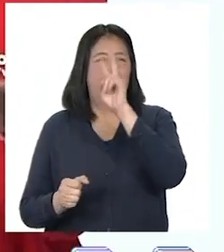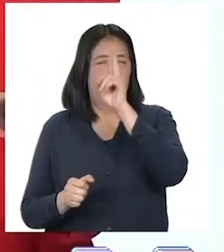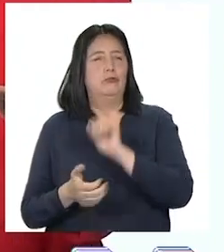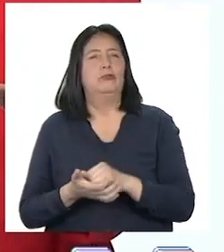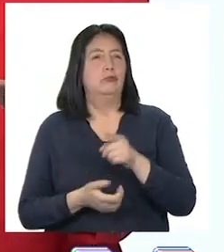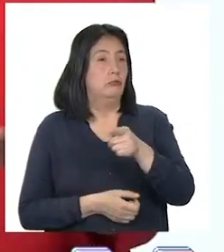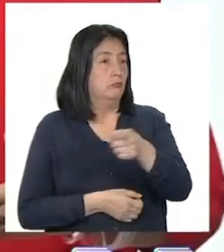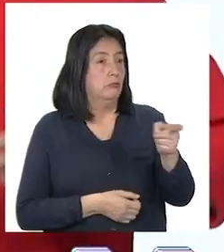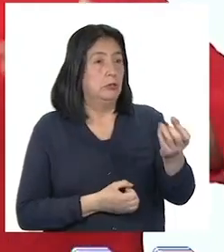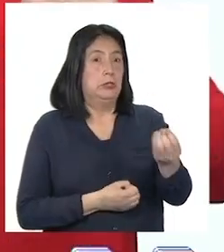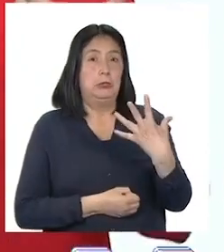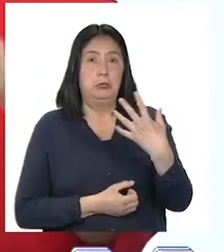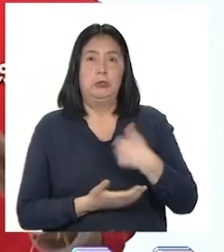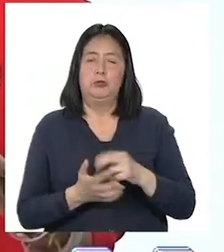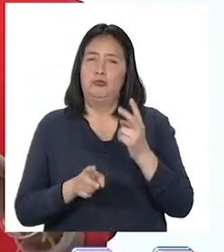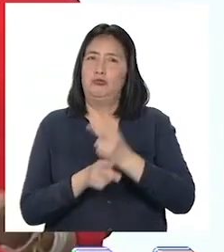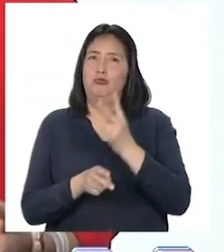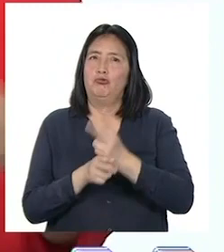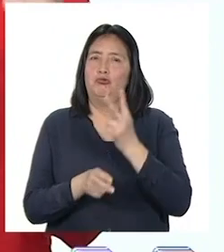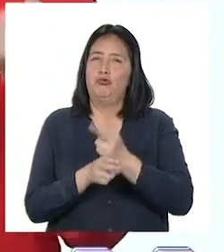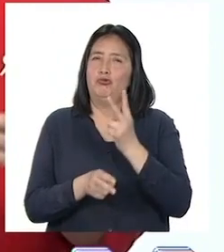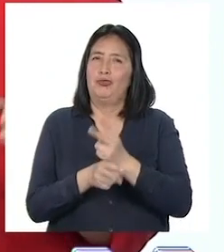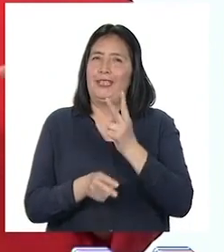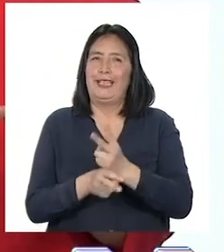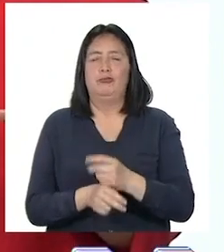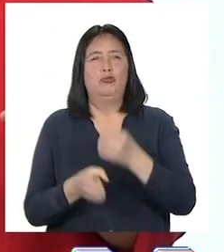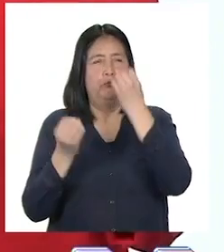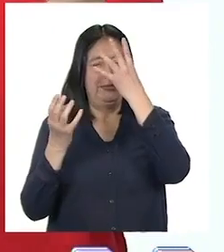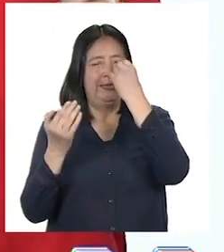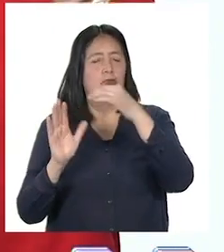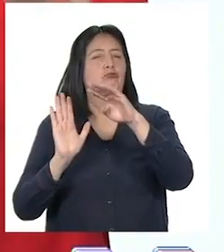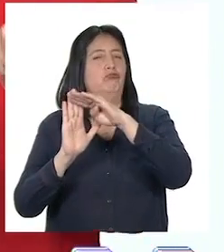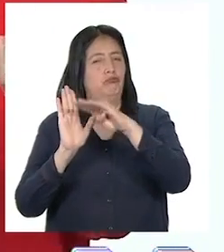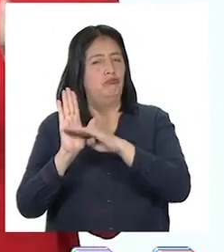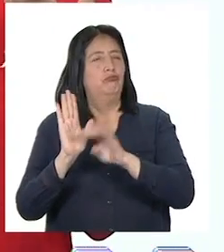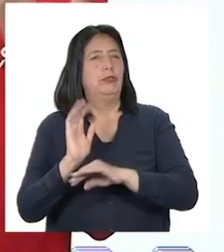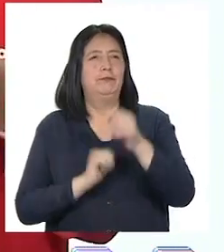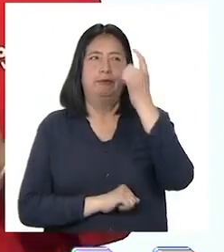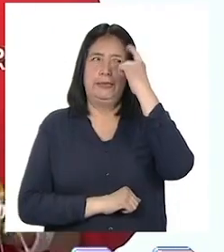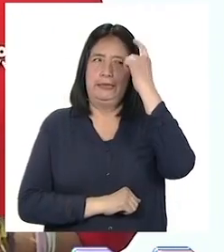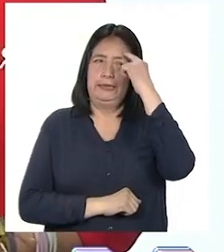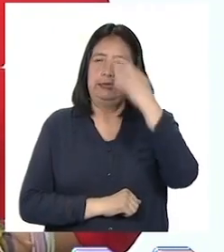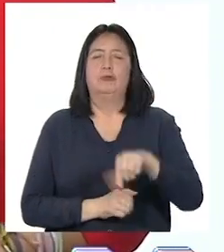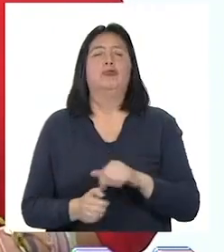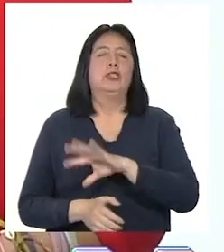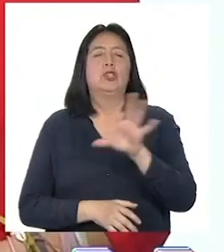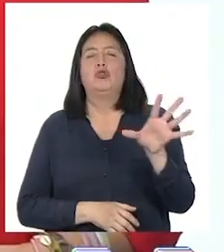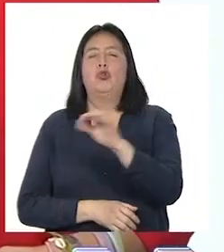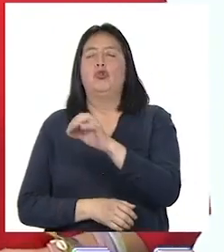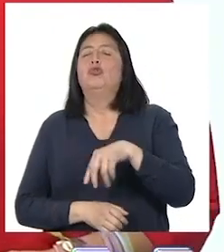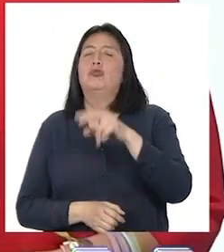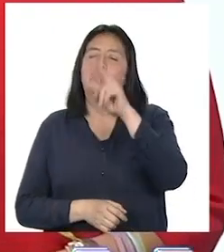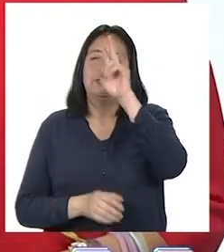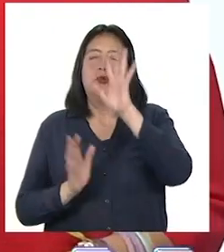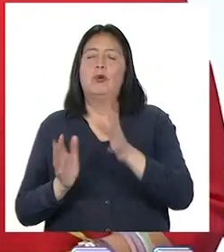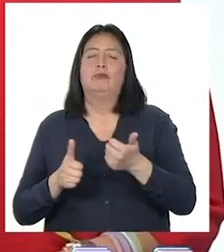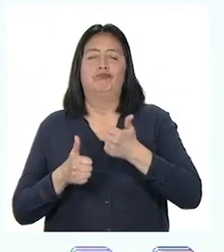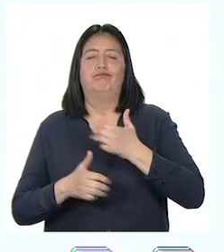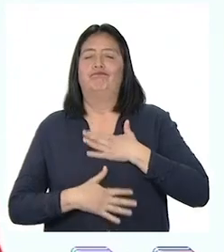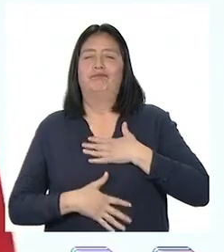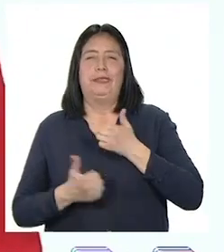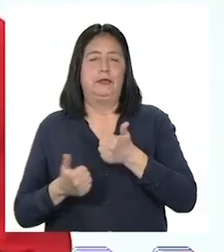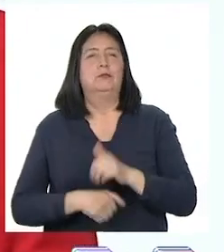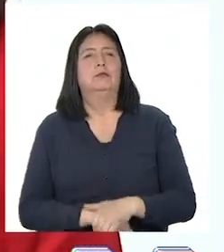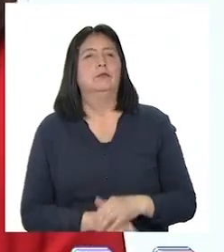Como ustedes han dicho, cuidándolo, cumpliendo las normas y pensando en el bienestar de todos y de todas los peruanos.